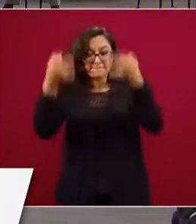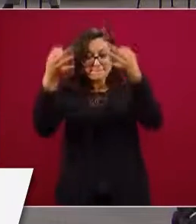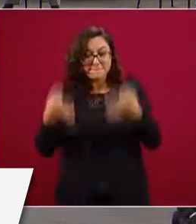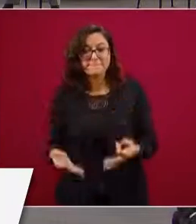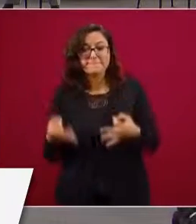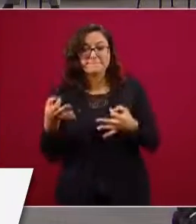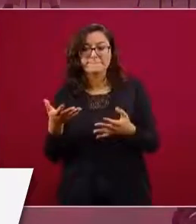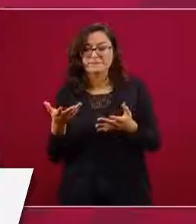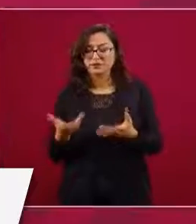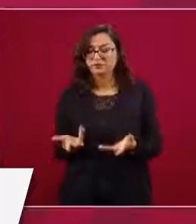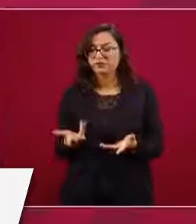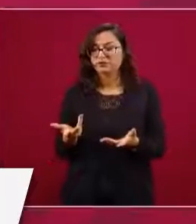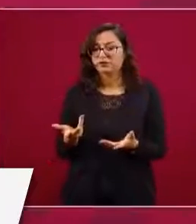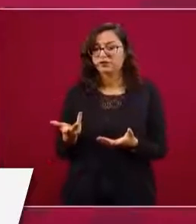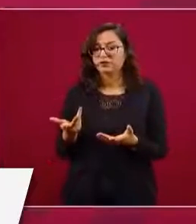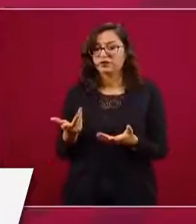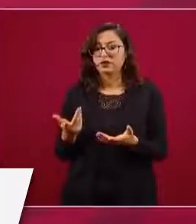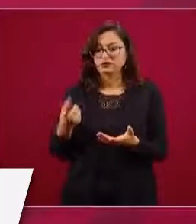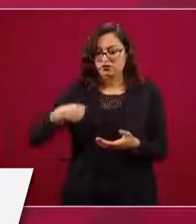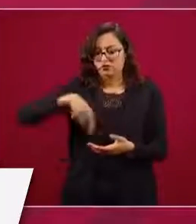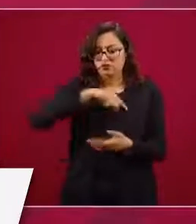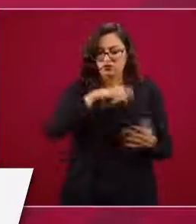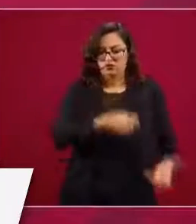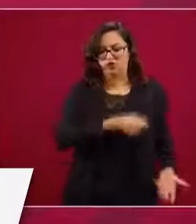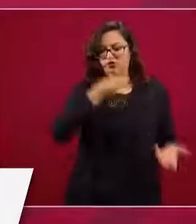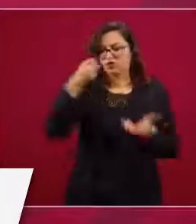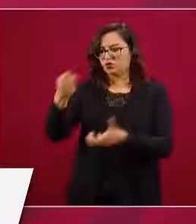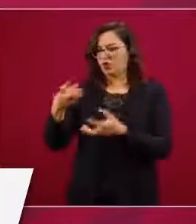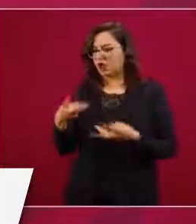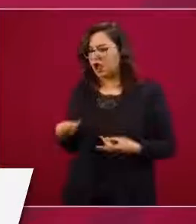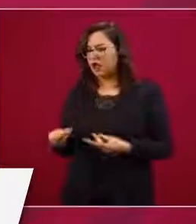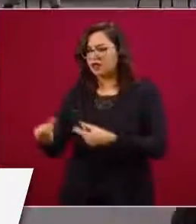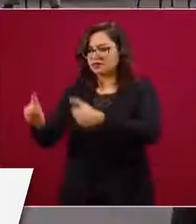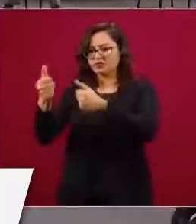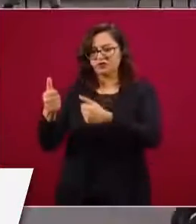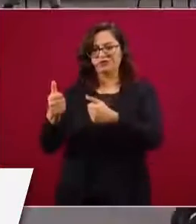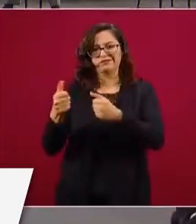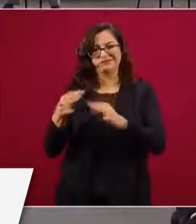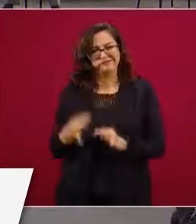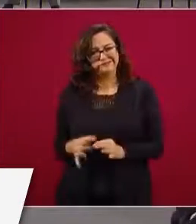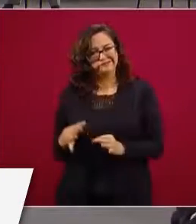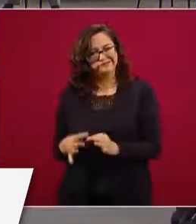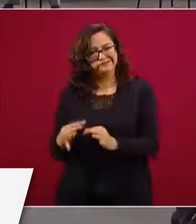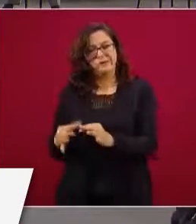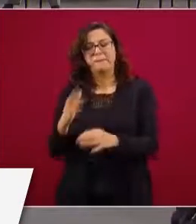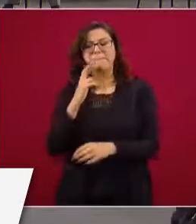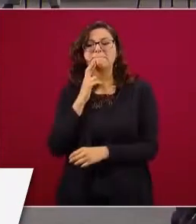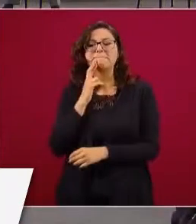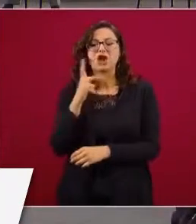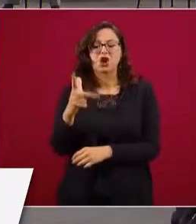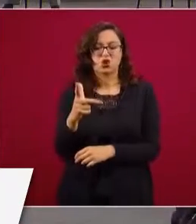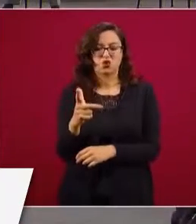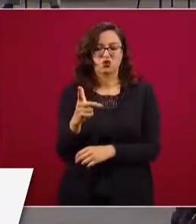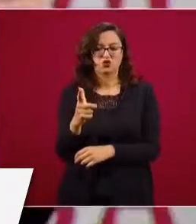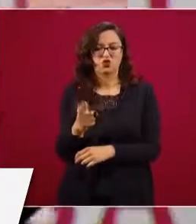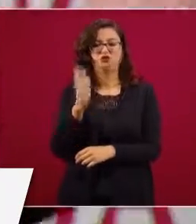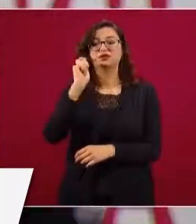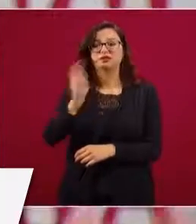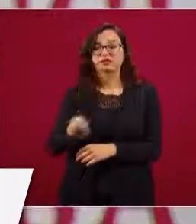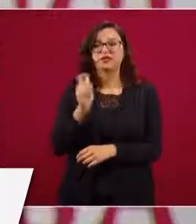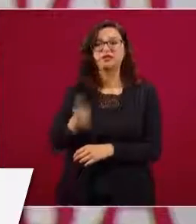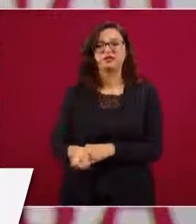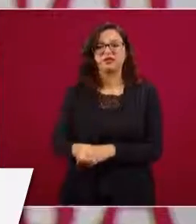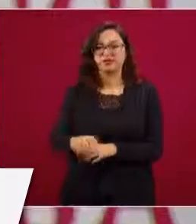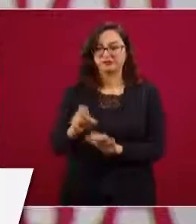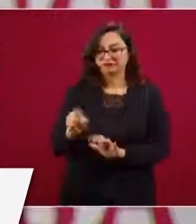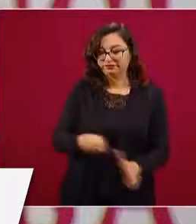mejor uso del gasto posible, es decir, lo que se va a invertir represente, signifique, el mayor valor